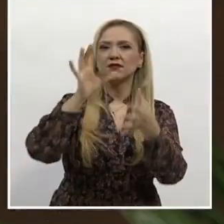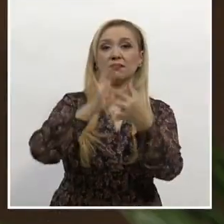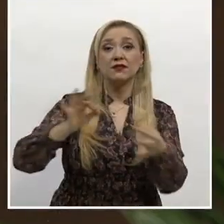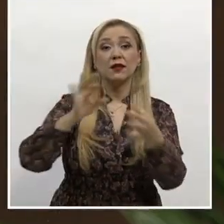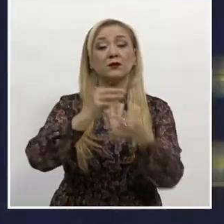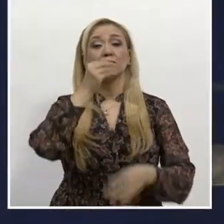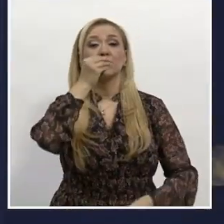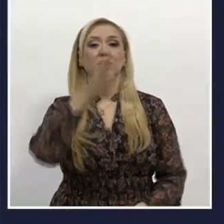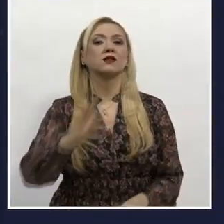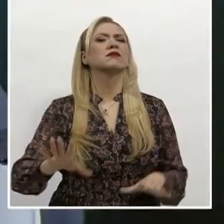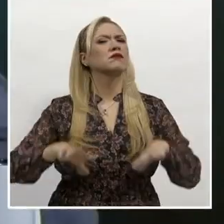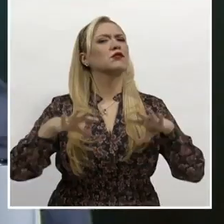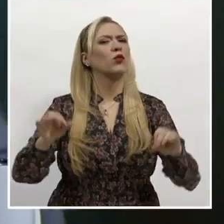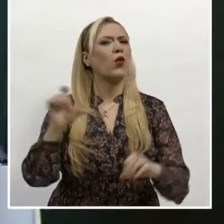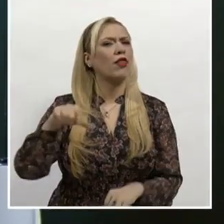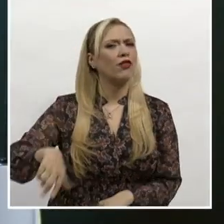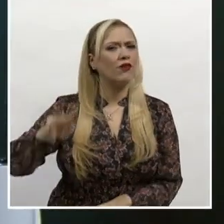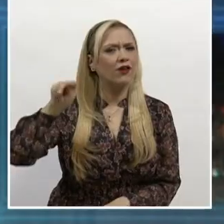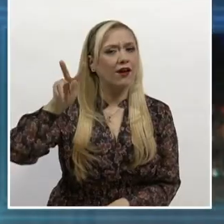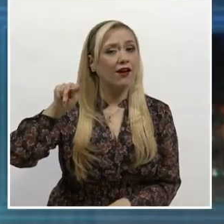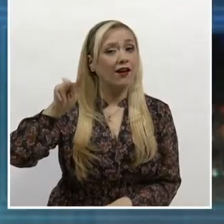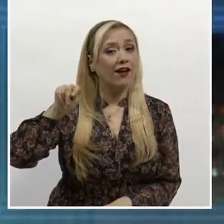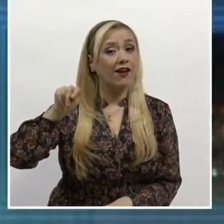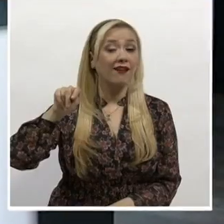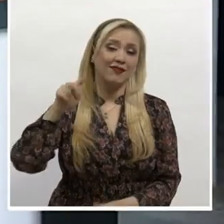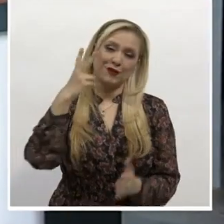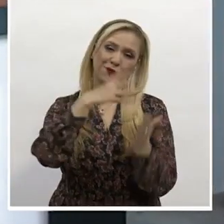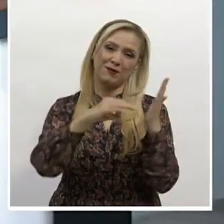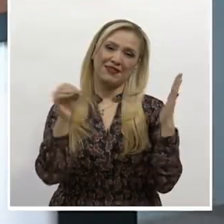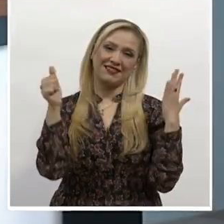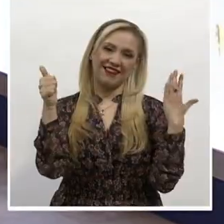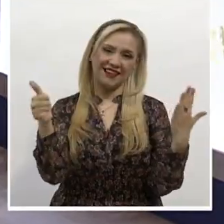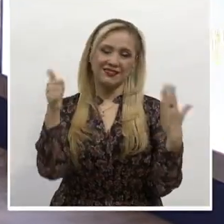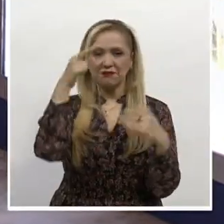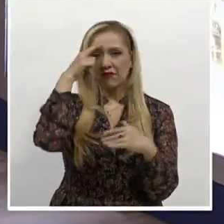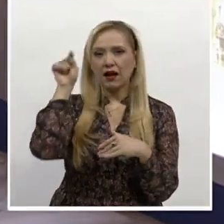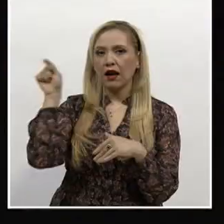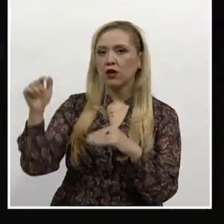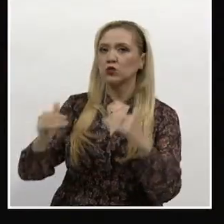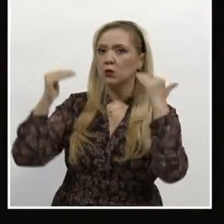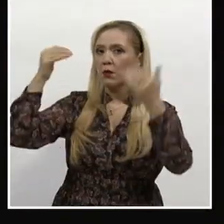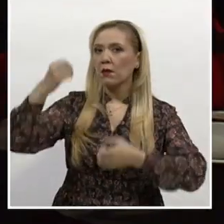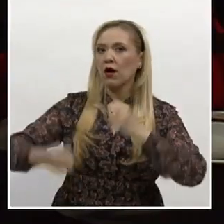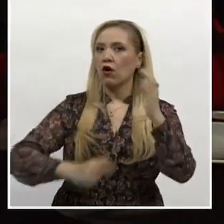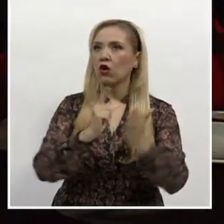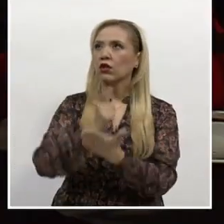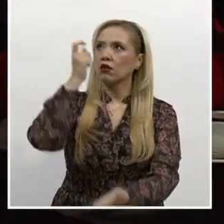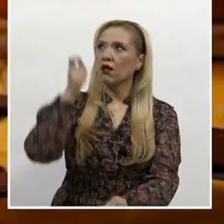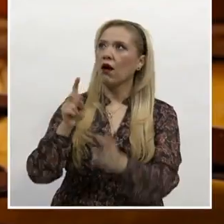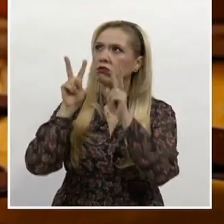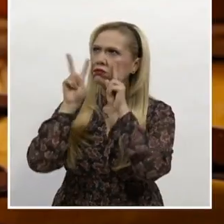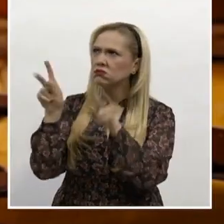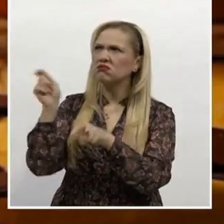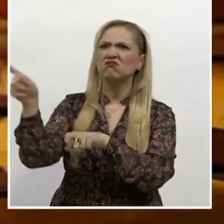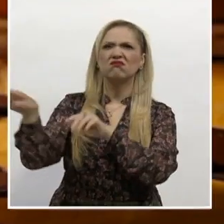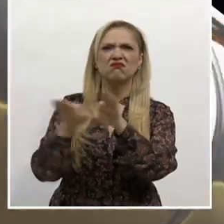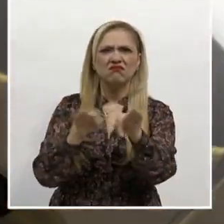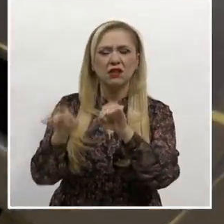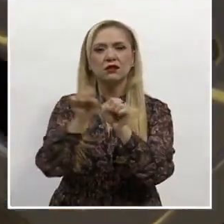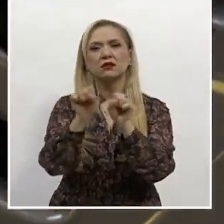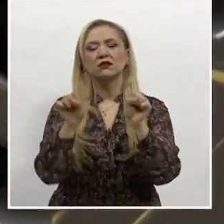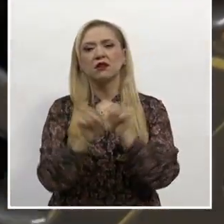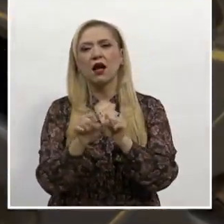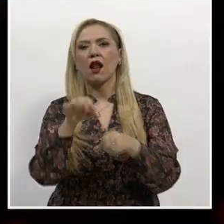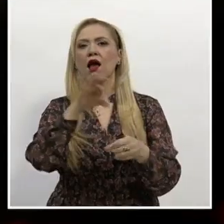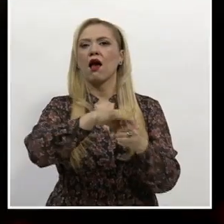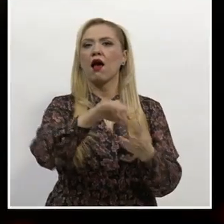surgió en 2006 con la idea de transparentar las deliberaciones del Pleno de la Suprema Corte de Justicia de la Nación, de las salas del Tribunal